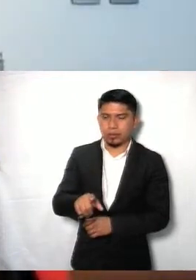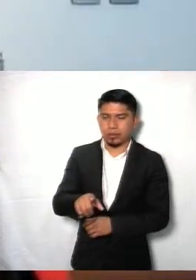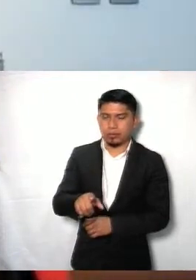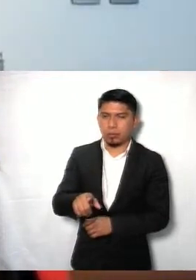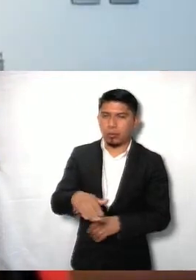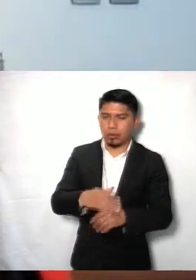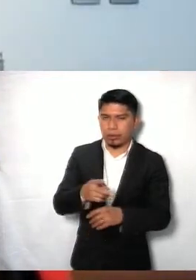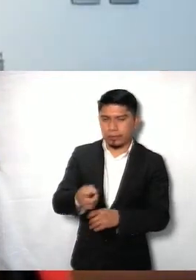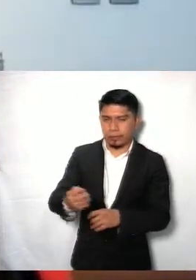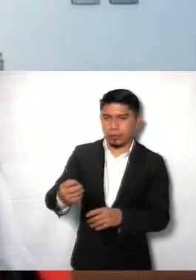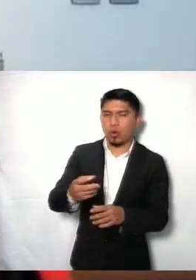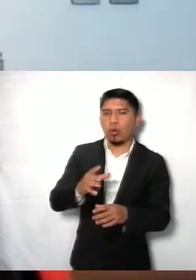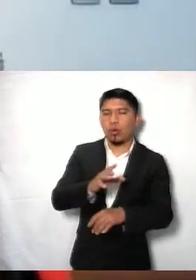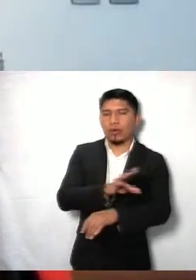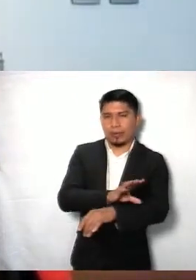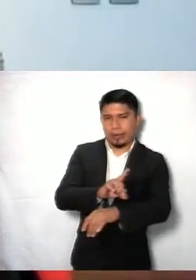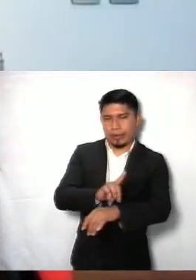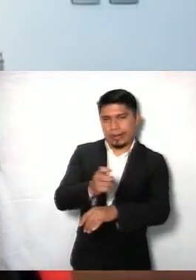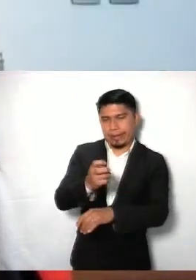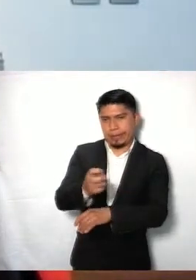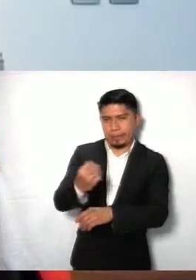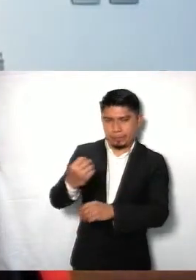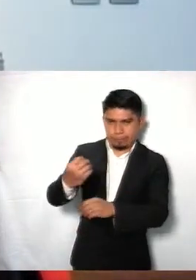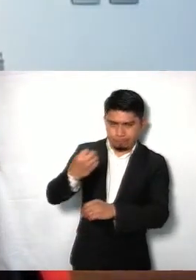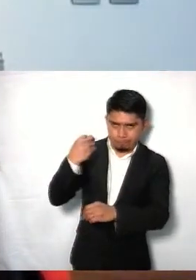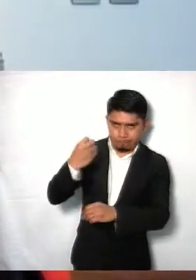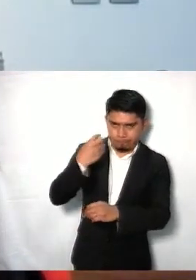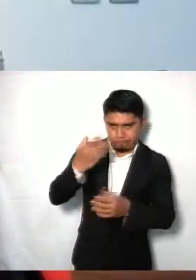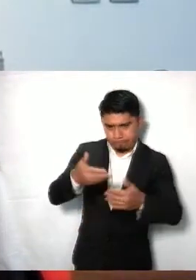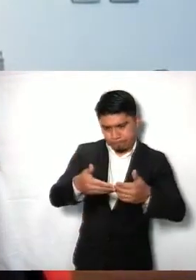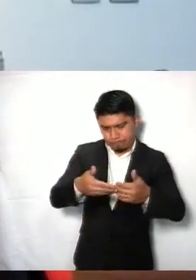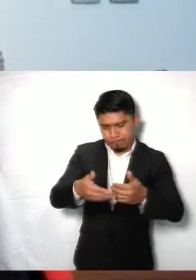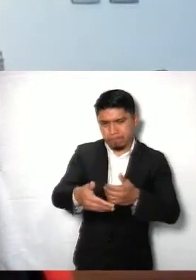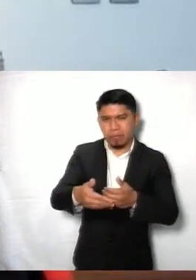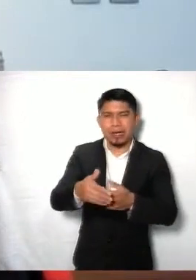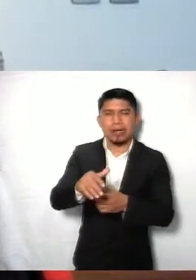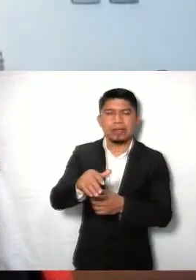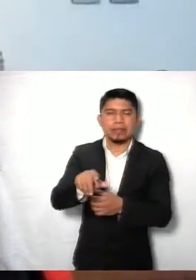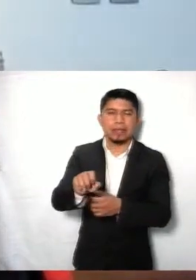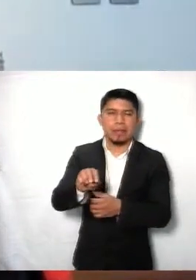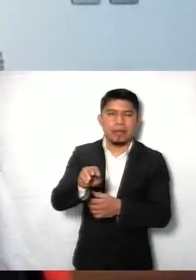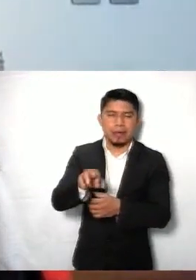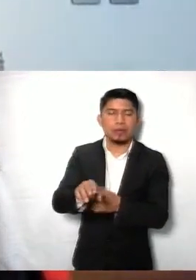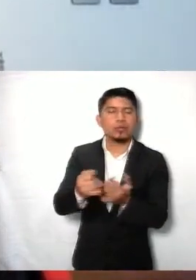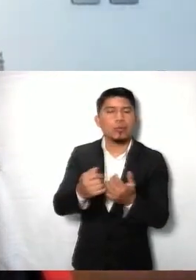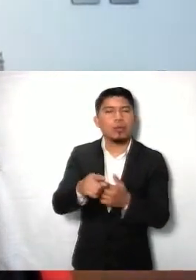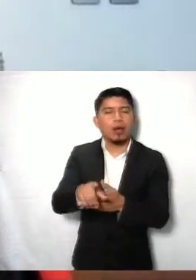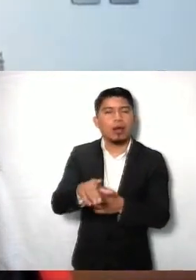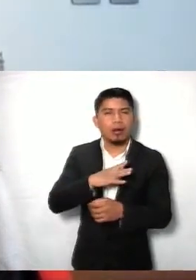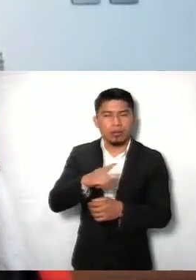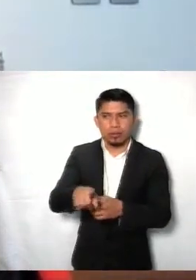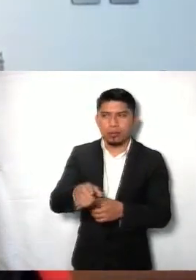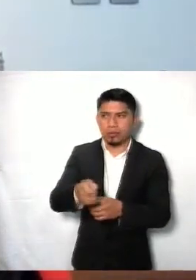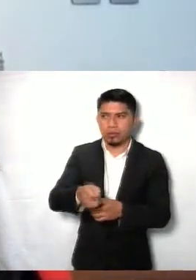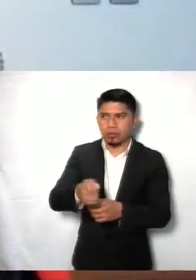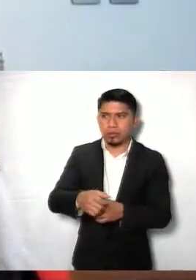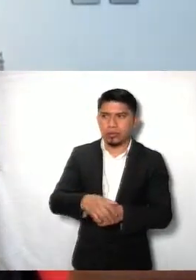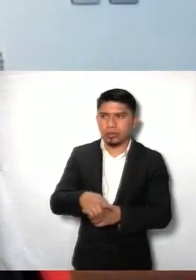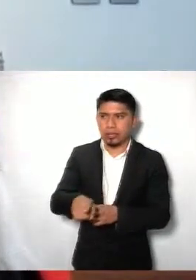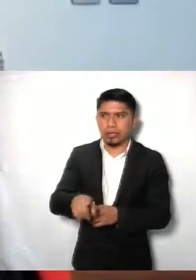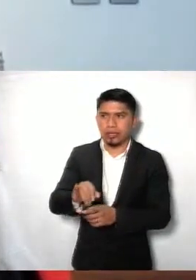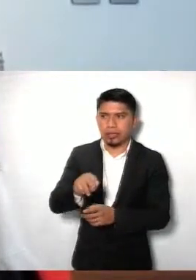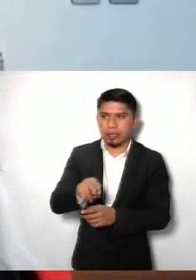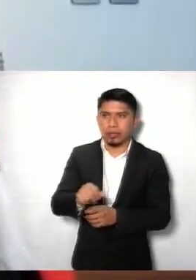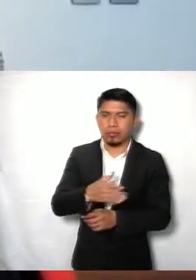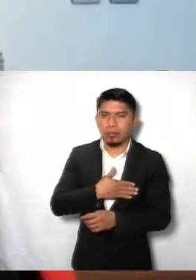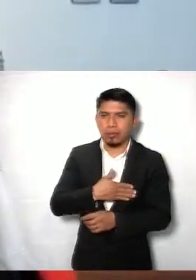este evento. Y, por supuesto, también al comisionado presidente Rodrigo Díaz, saludar a la vicepresidenta Elena Nacional de Carmen Nava